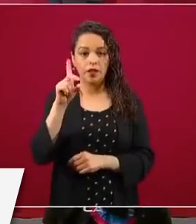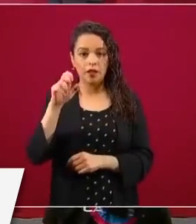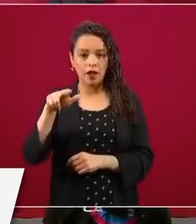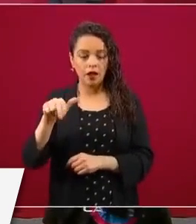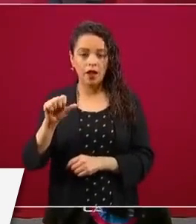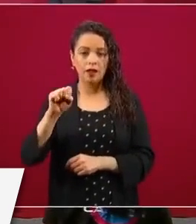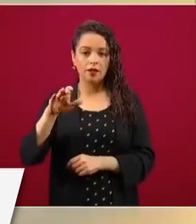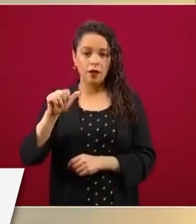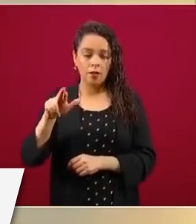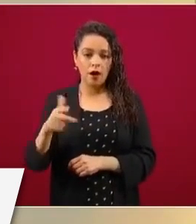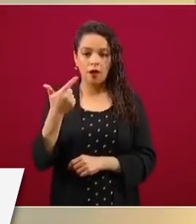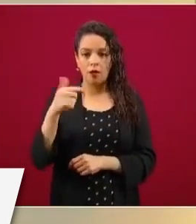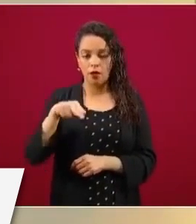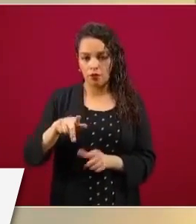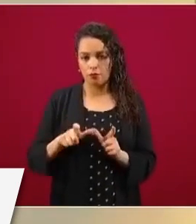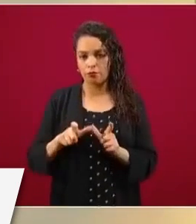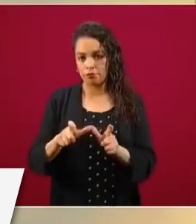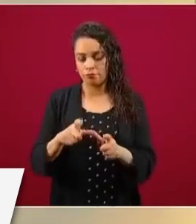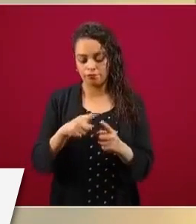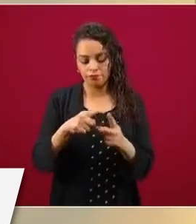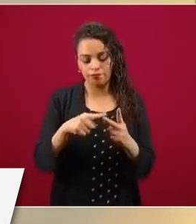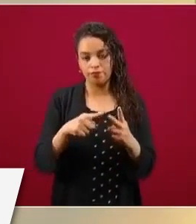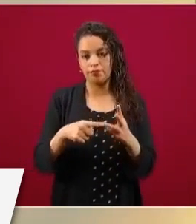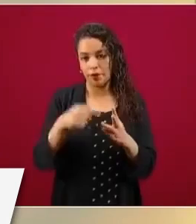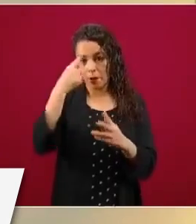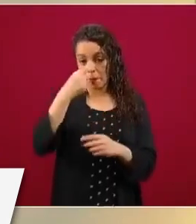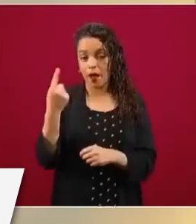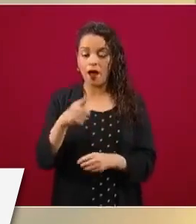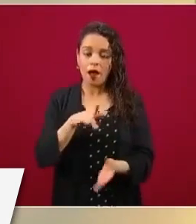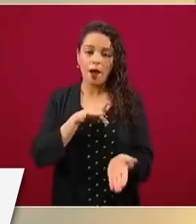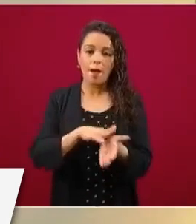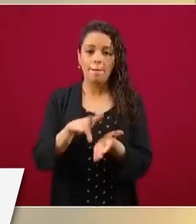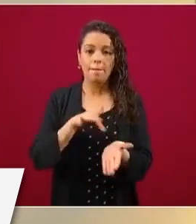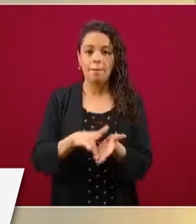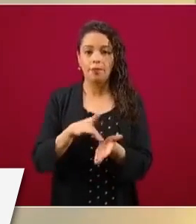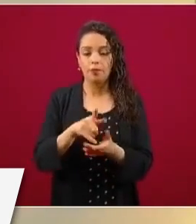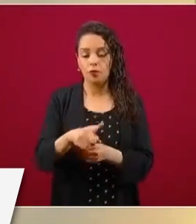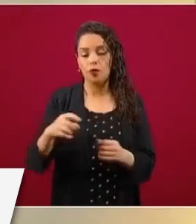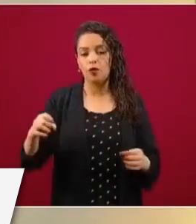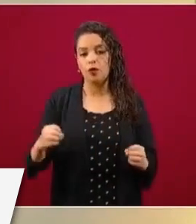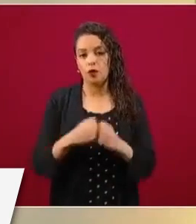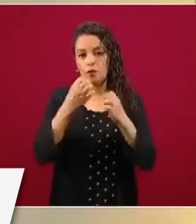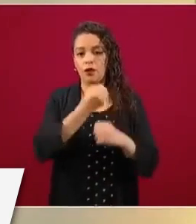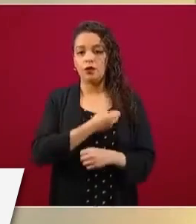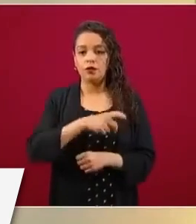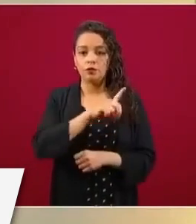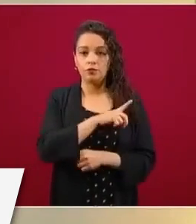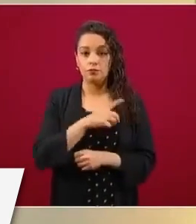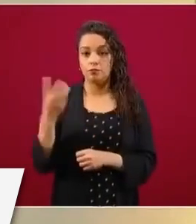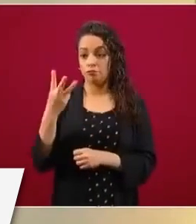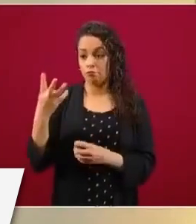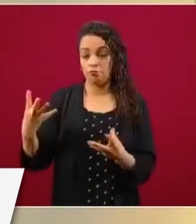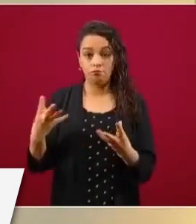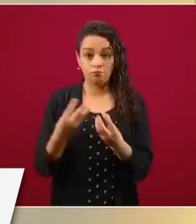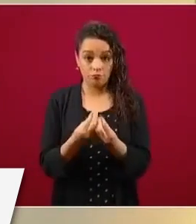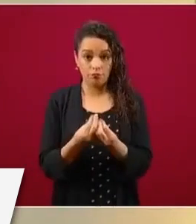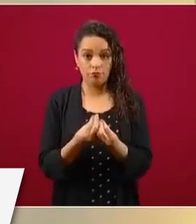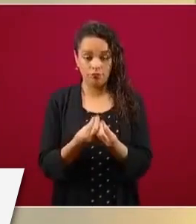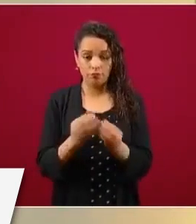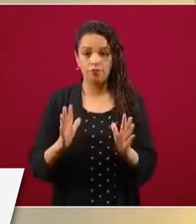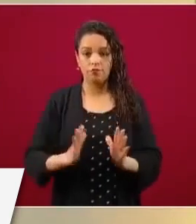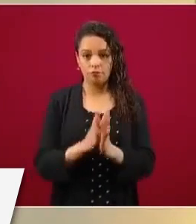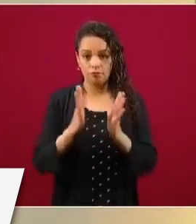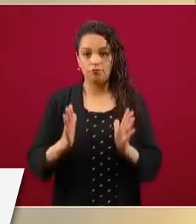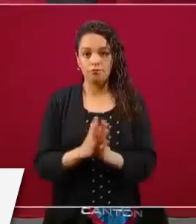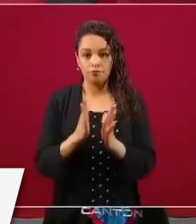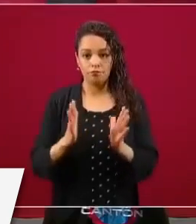para apoyar la contingencia. Estos son los efectivos de las tres fuerzas que estamos participando y aquí ustedes